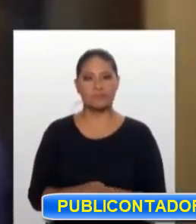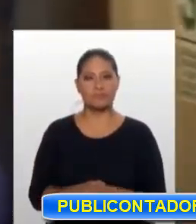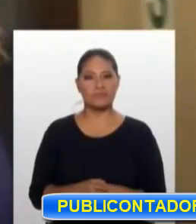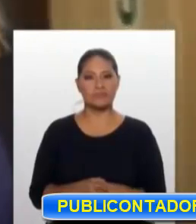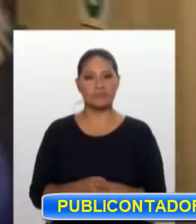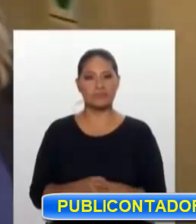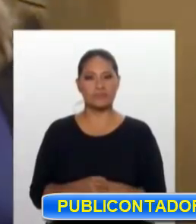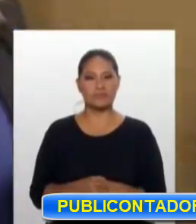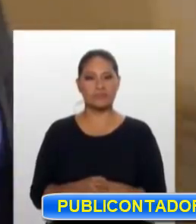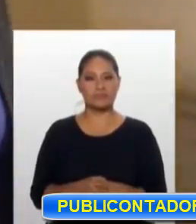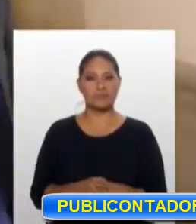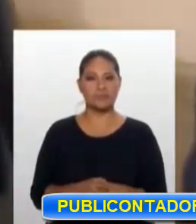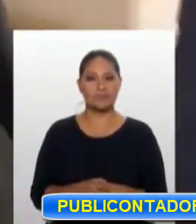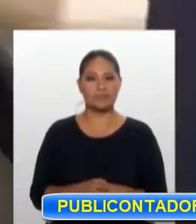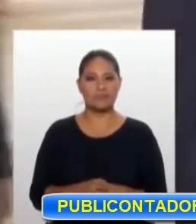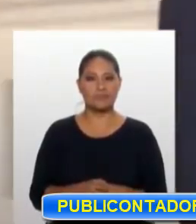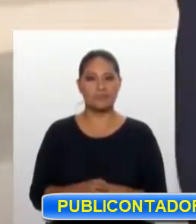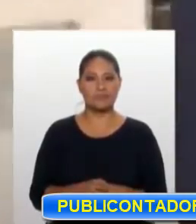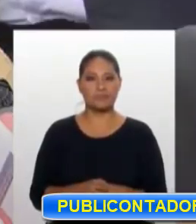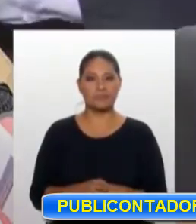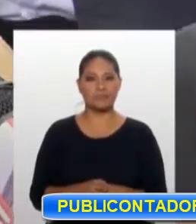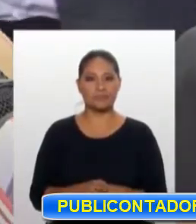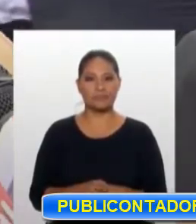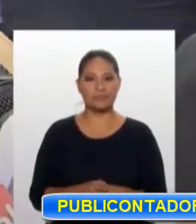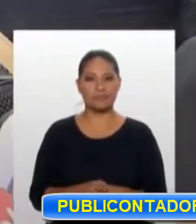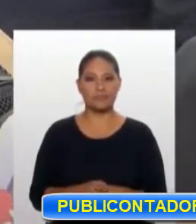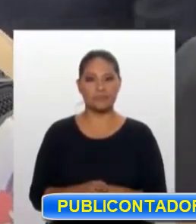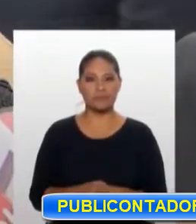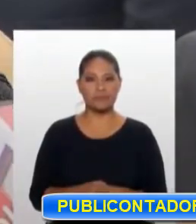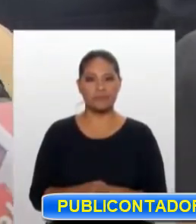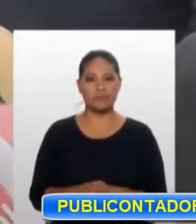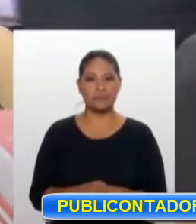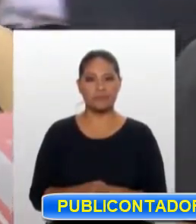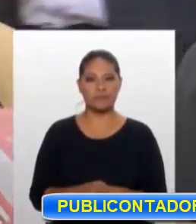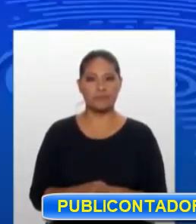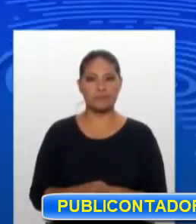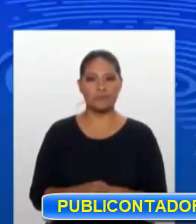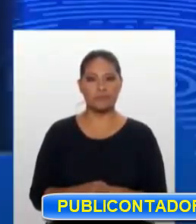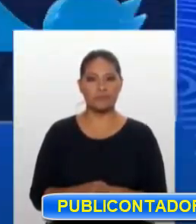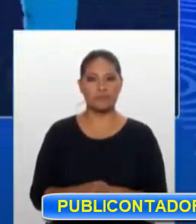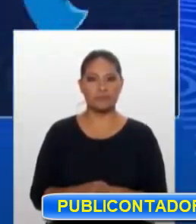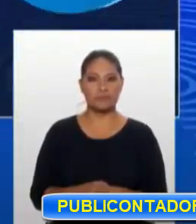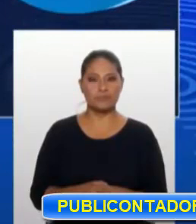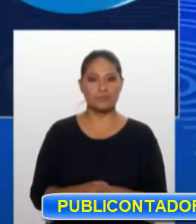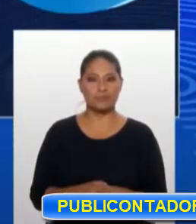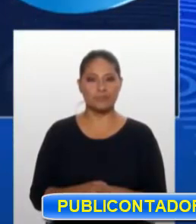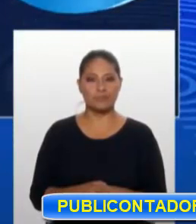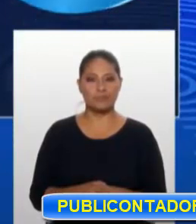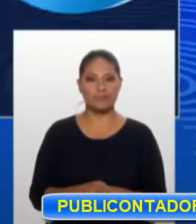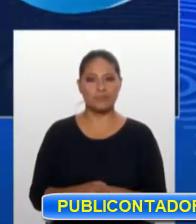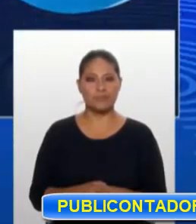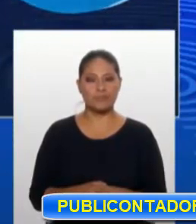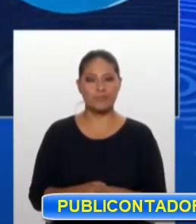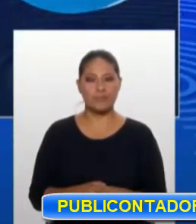Cultura, Willy Huerta, ex ministro del Interior y Roberto Sánchez, ex ministro de Comercio Exterior y Turismo.